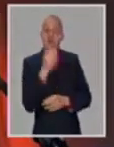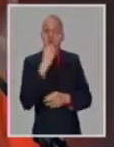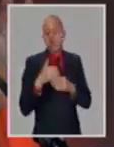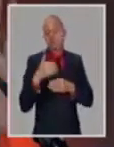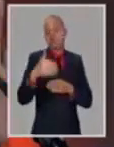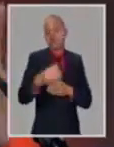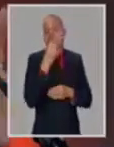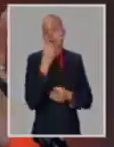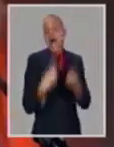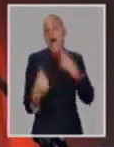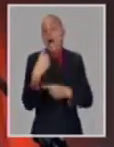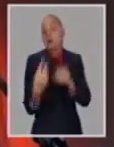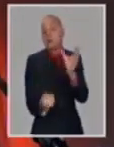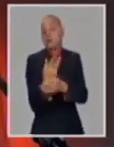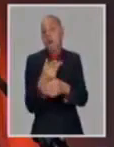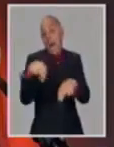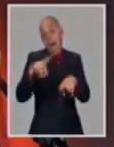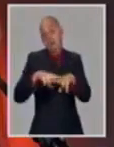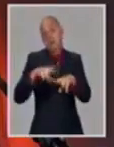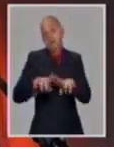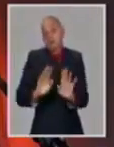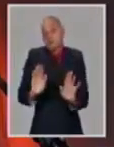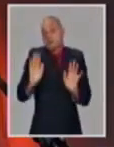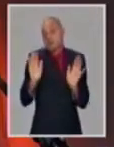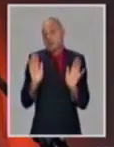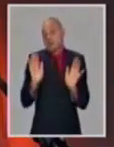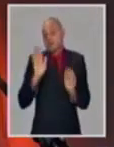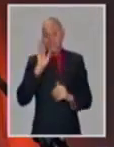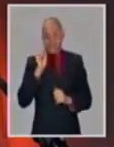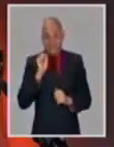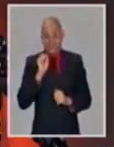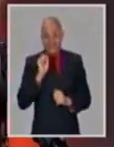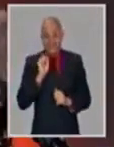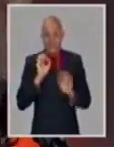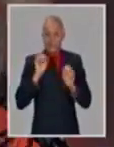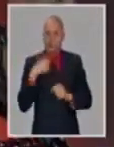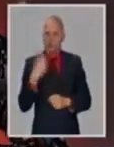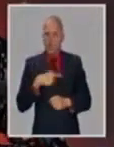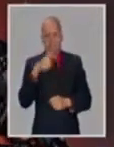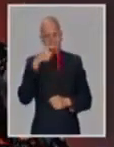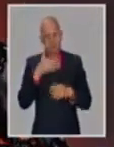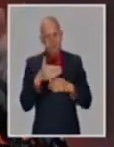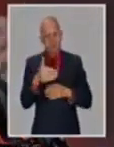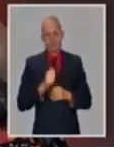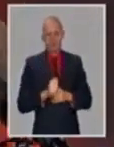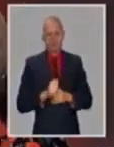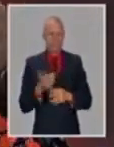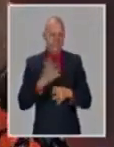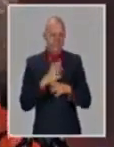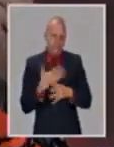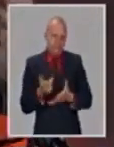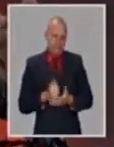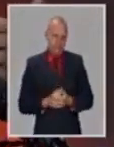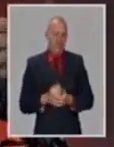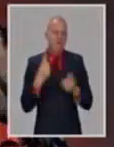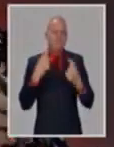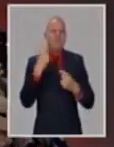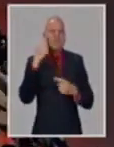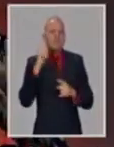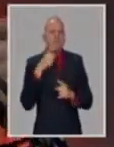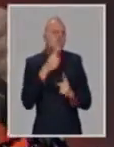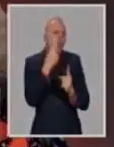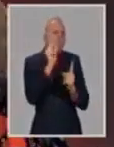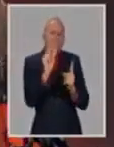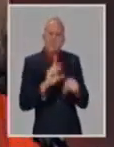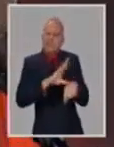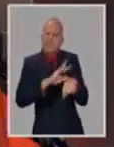son variantes de interés, que hay que seguirle. Porque no es lo mismo encontrar en dos, tres pacientes, que cuando usted ve que ya está en